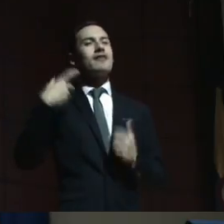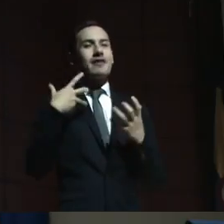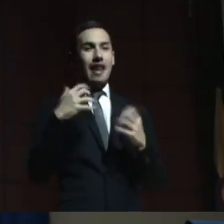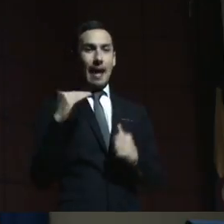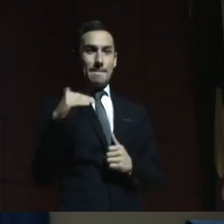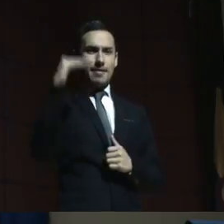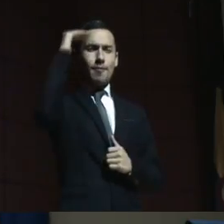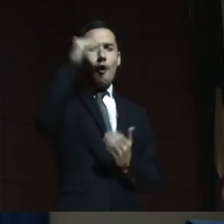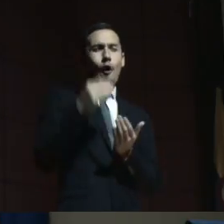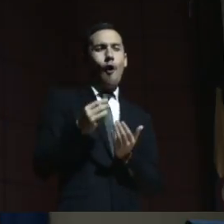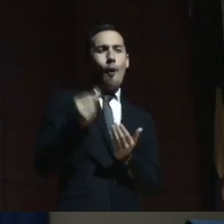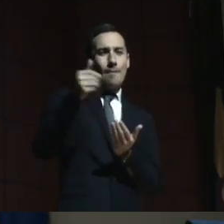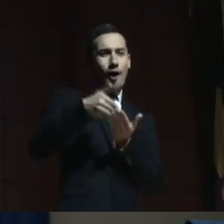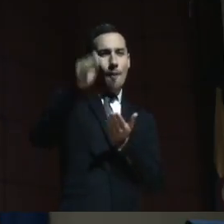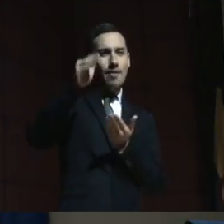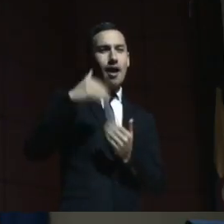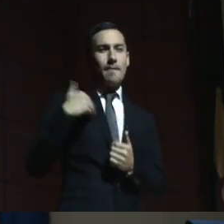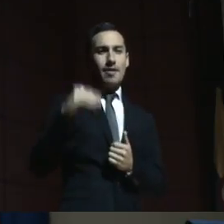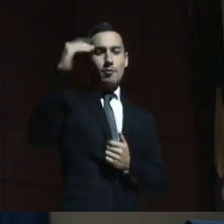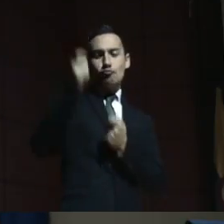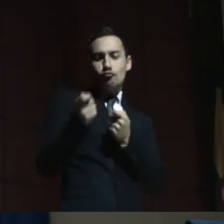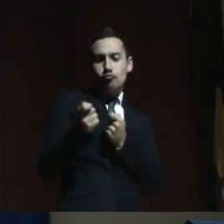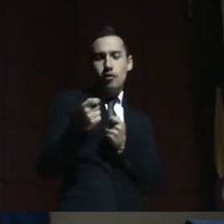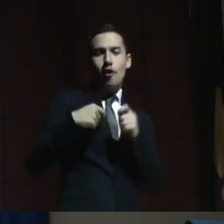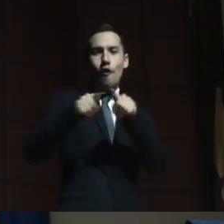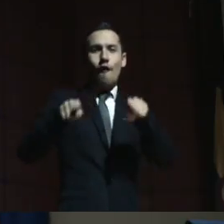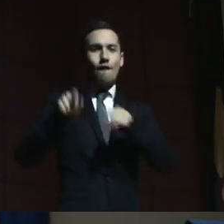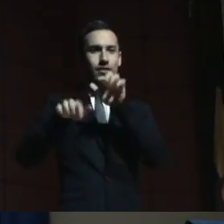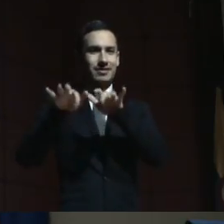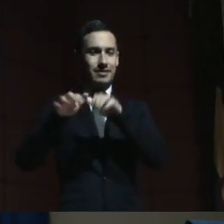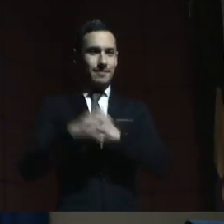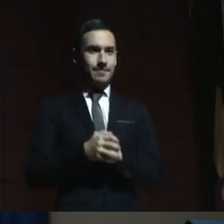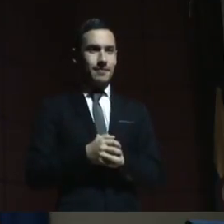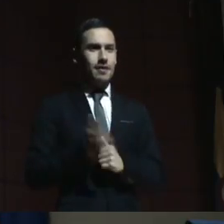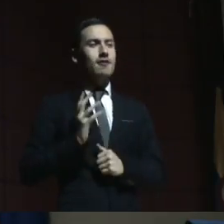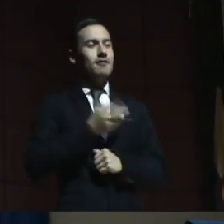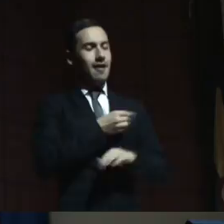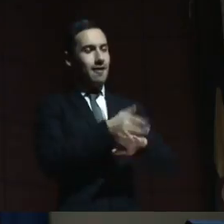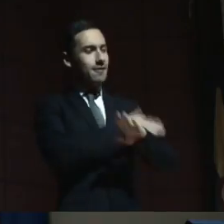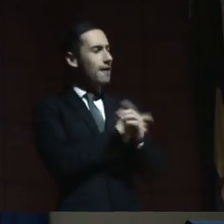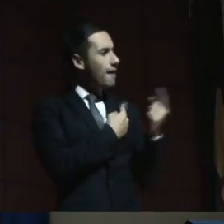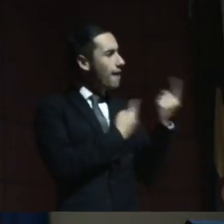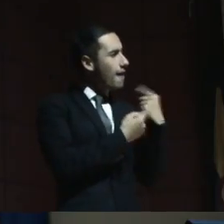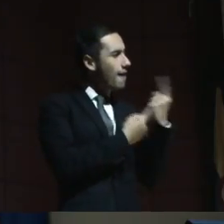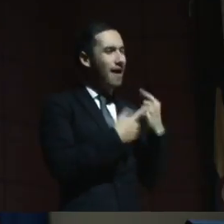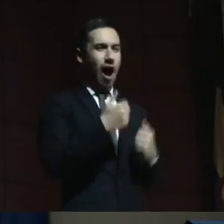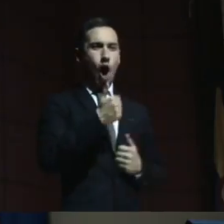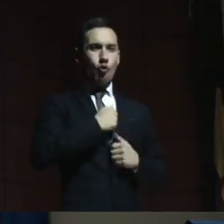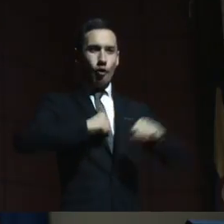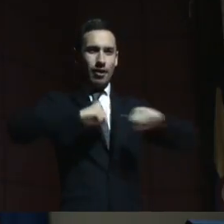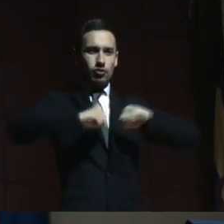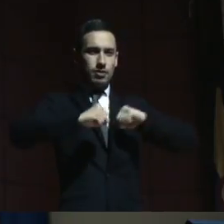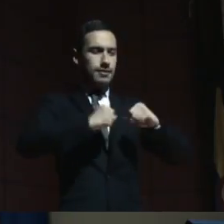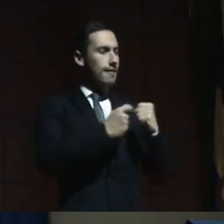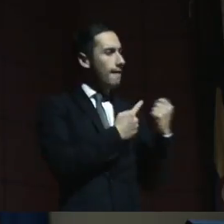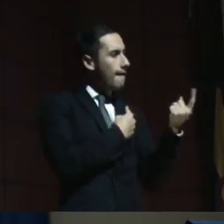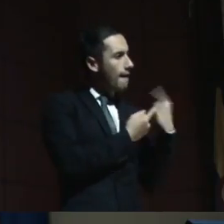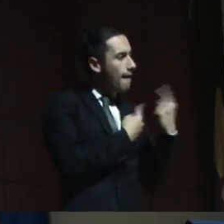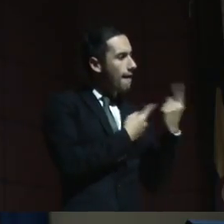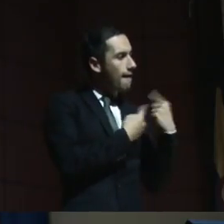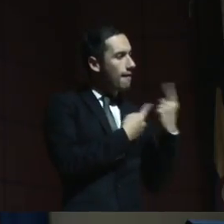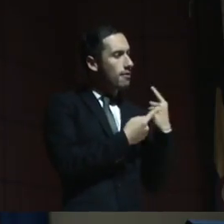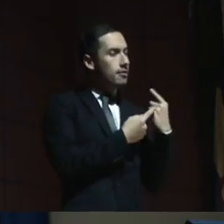cerca a su oficina. Obviamente, en nuestras conversaciones, en las reuniones de autogestores, también les